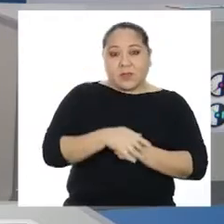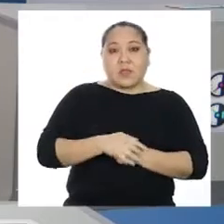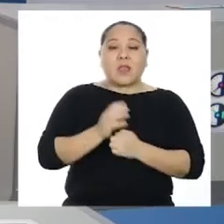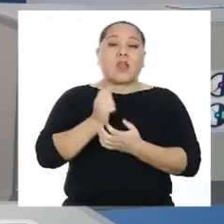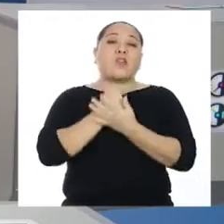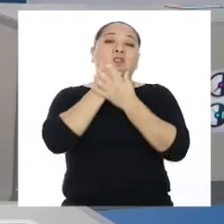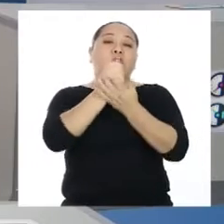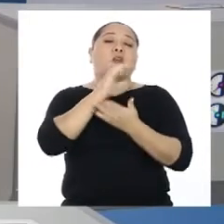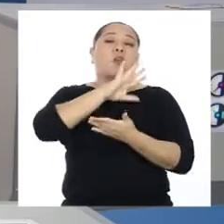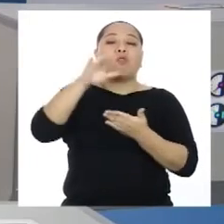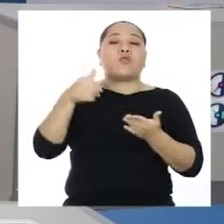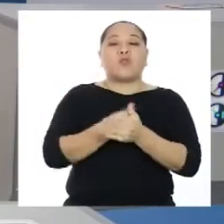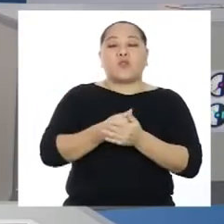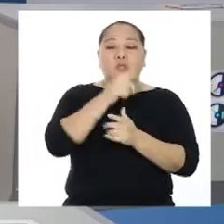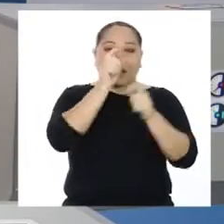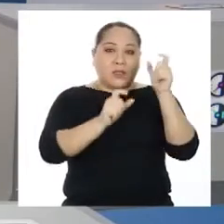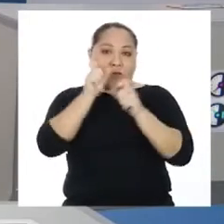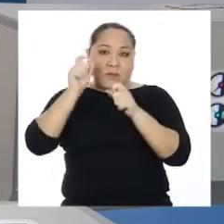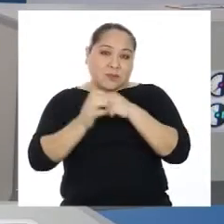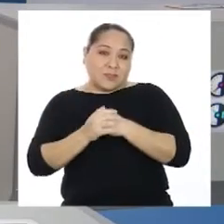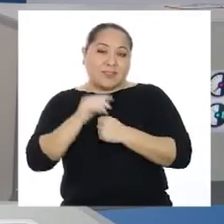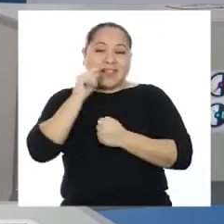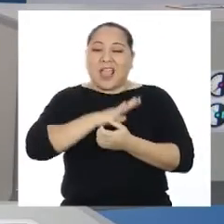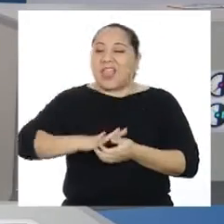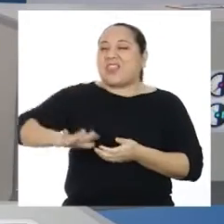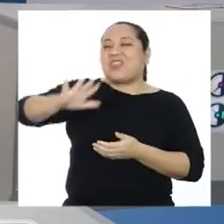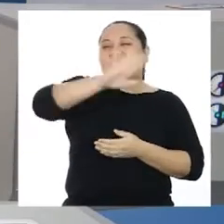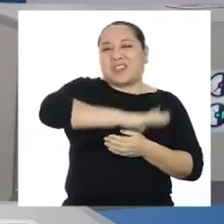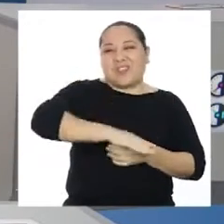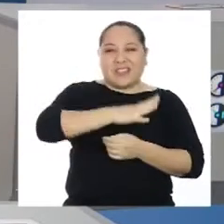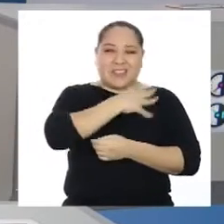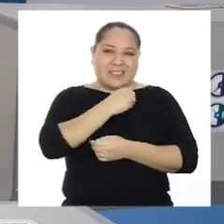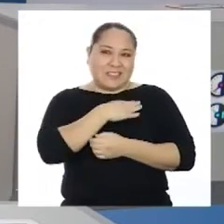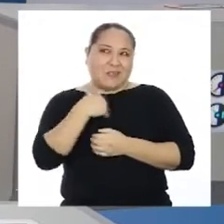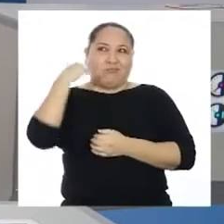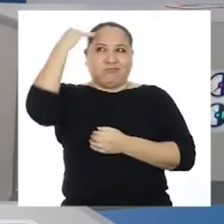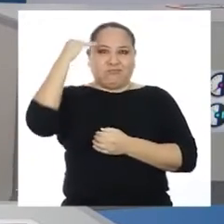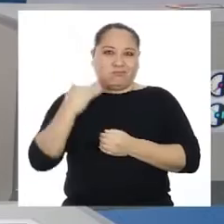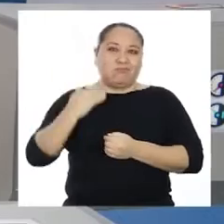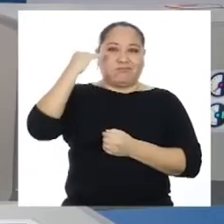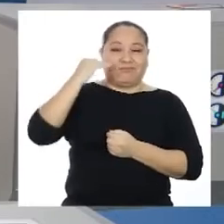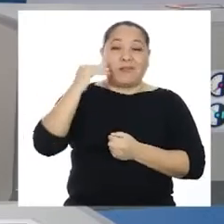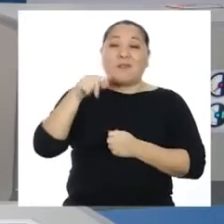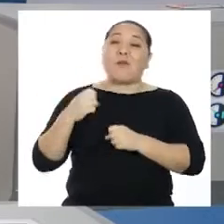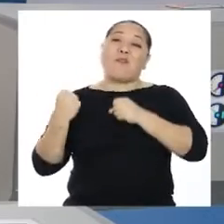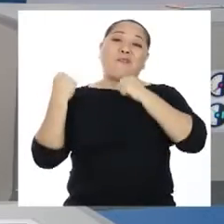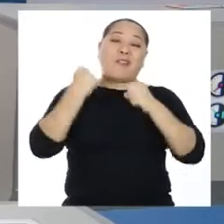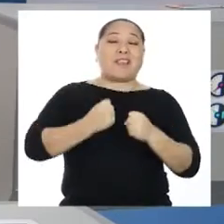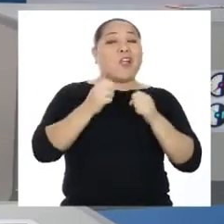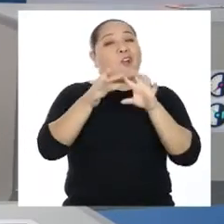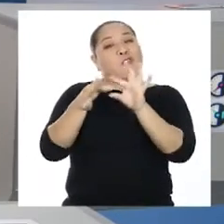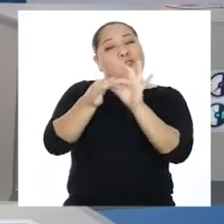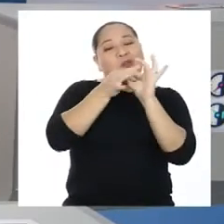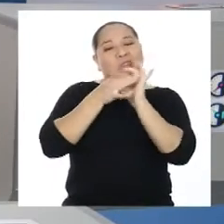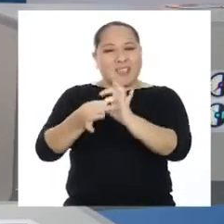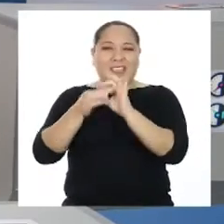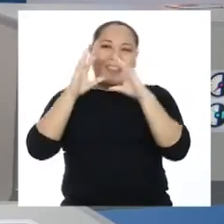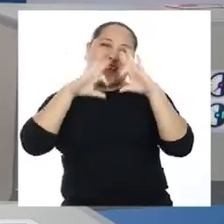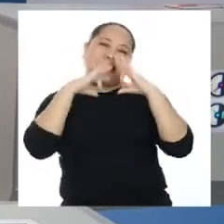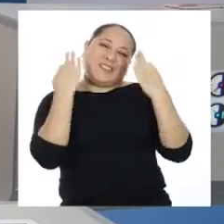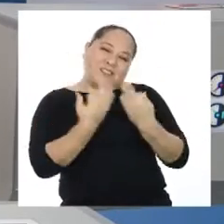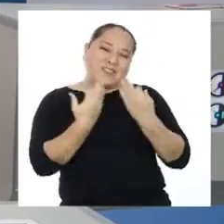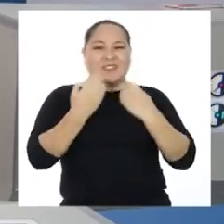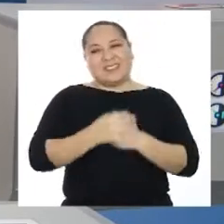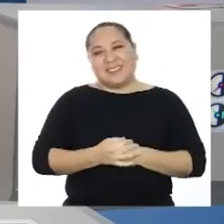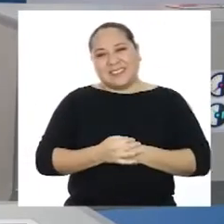aquí sirven a todas las personas de todas las edades y pueden fortalecer y unir